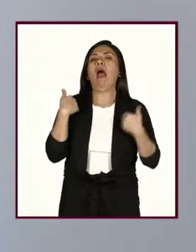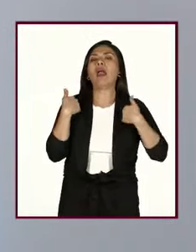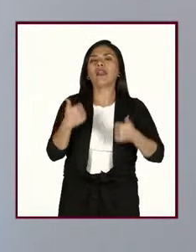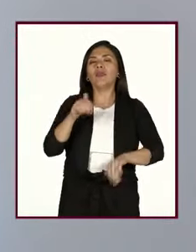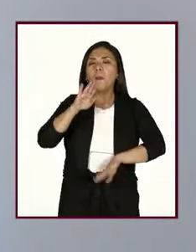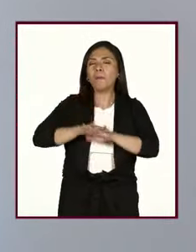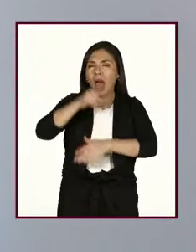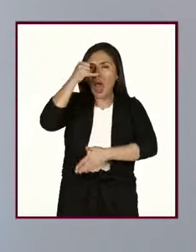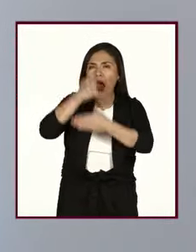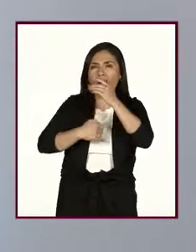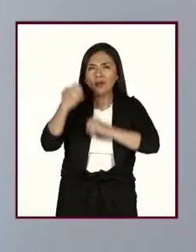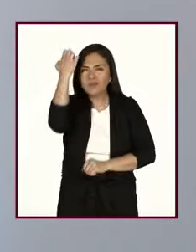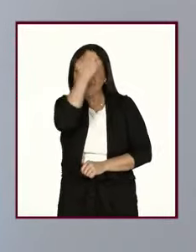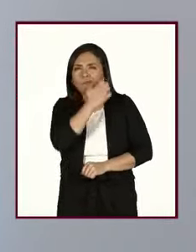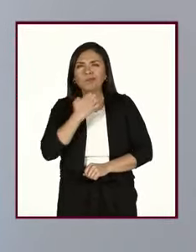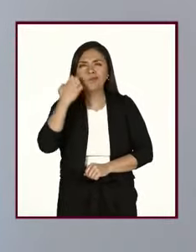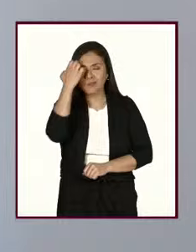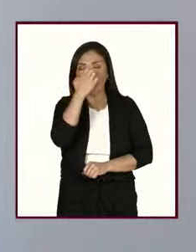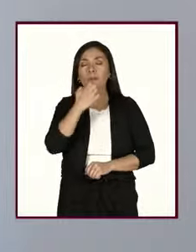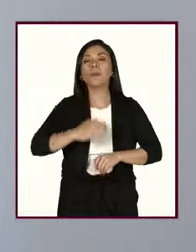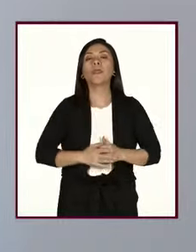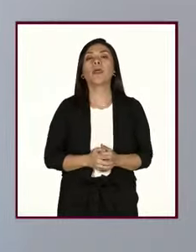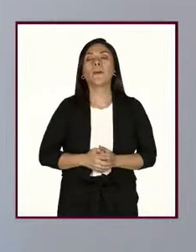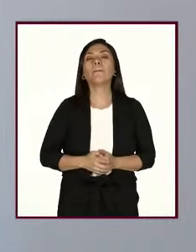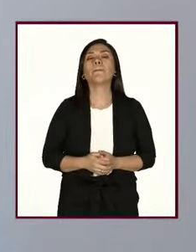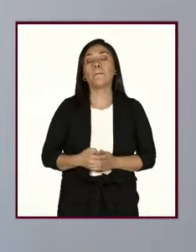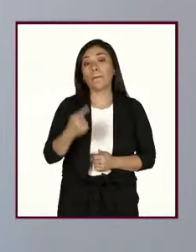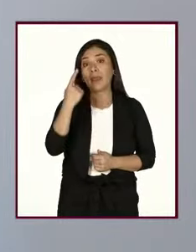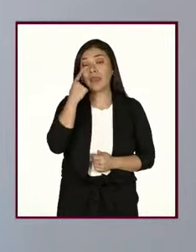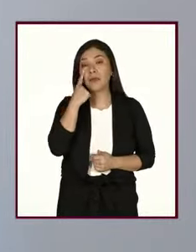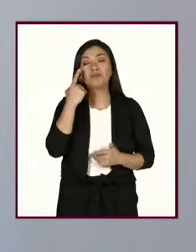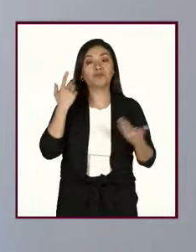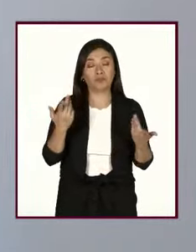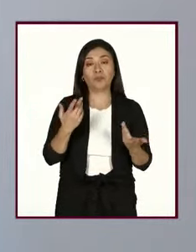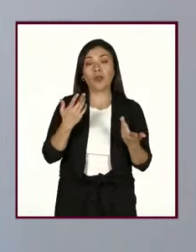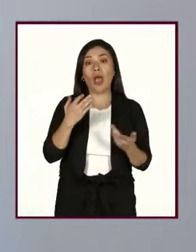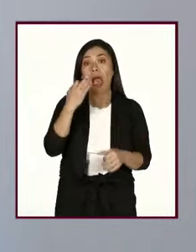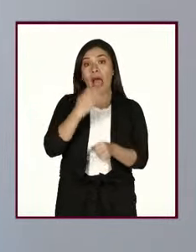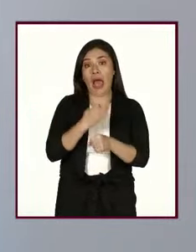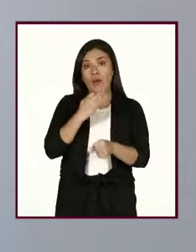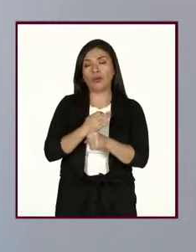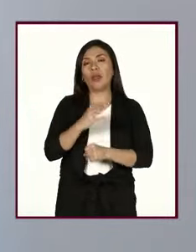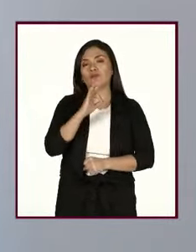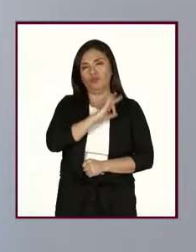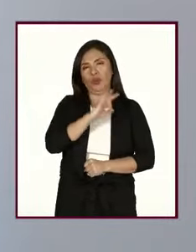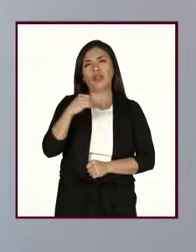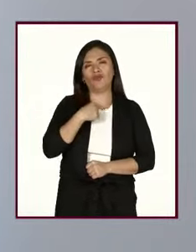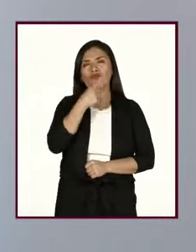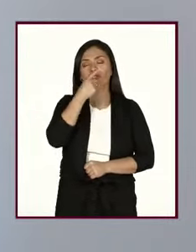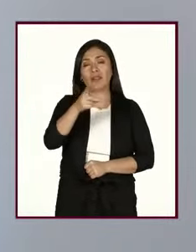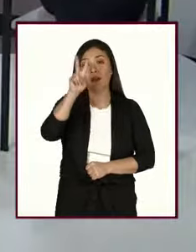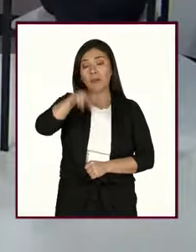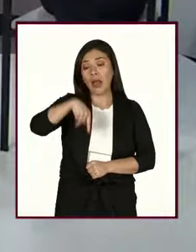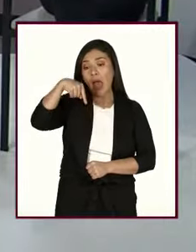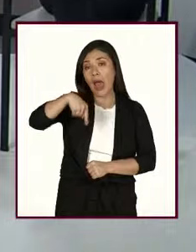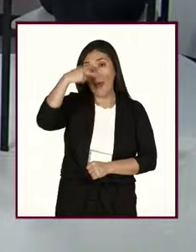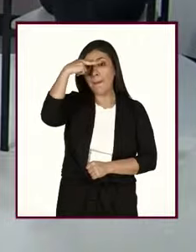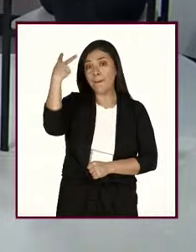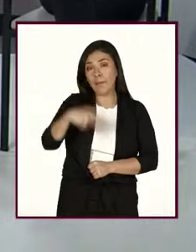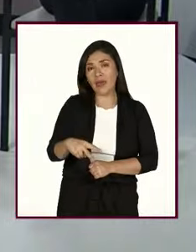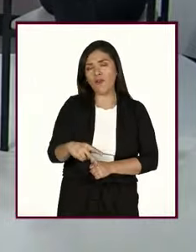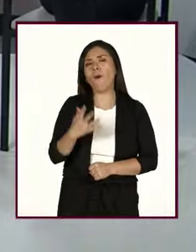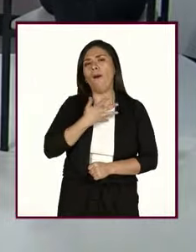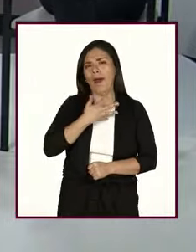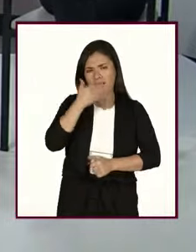análisis a nivel más local. ¿Qué tenemos? Si me lo permites, Julieta, decirles que en México hemos